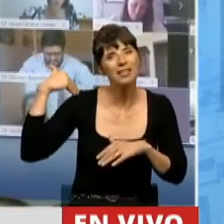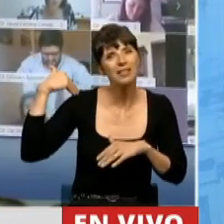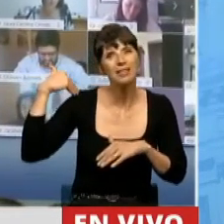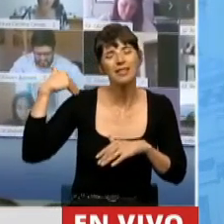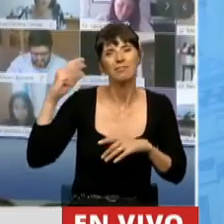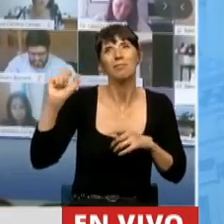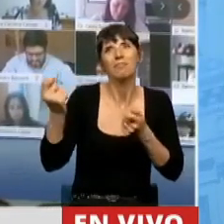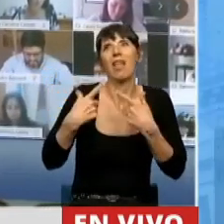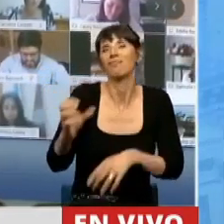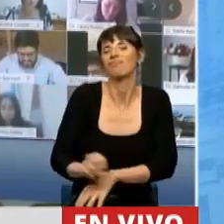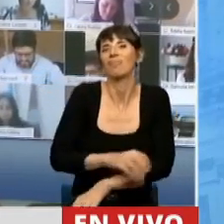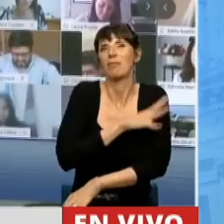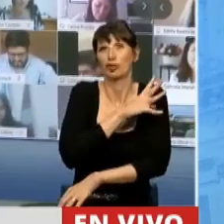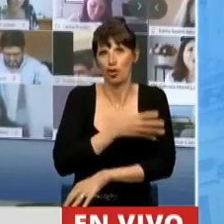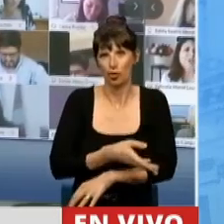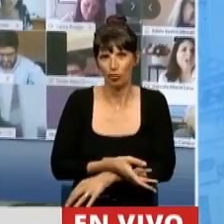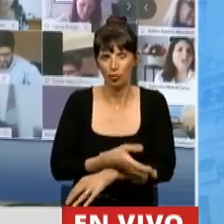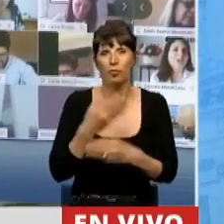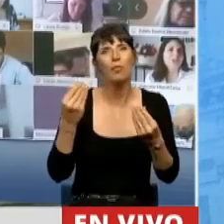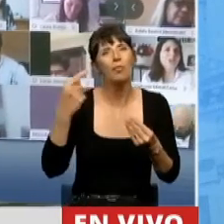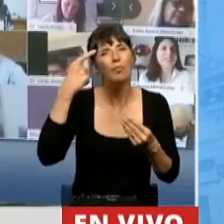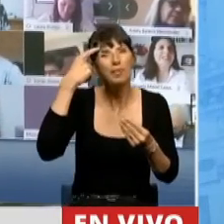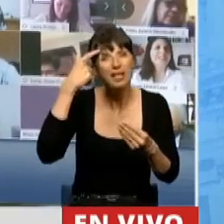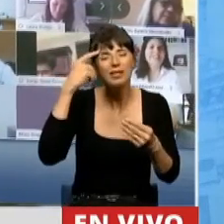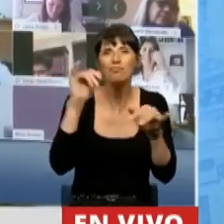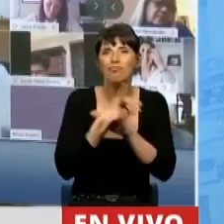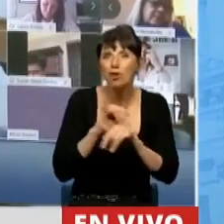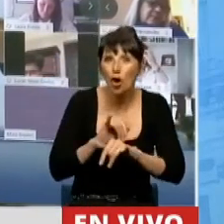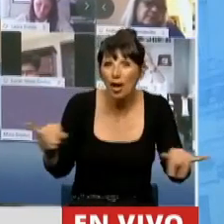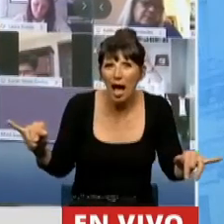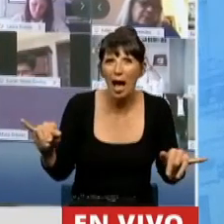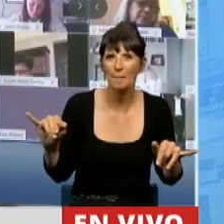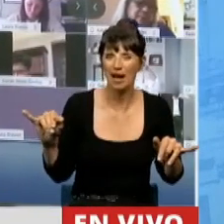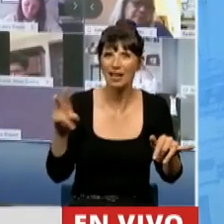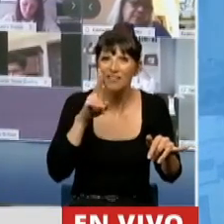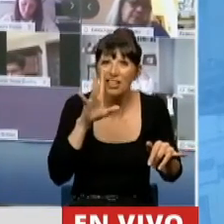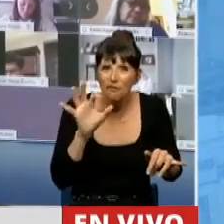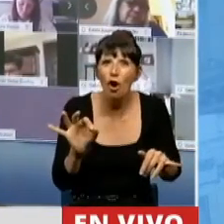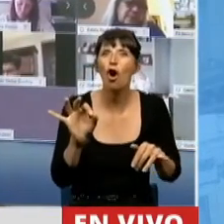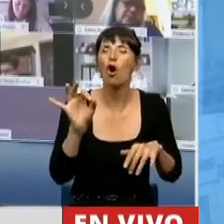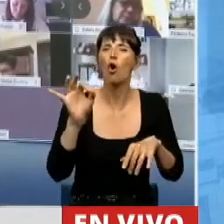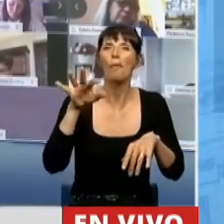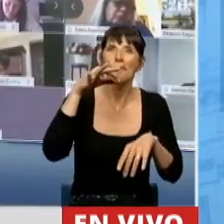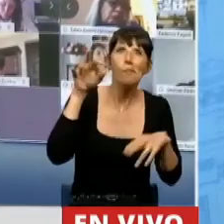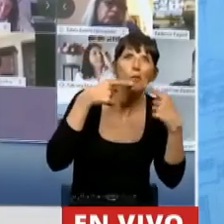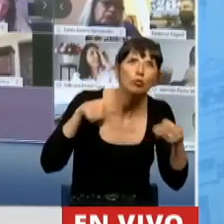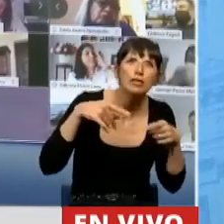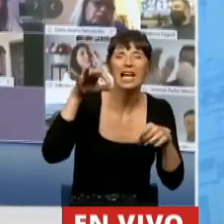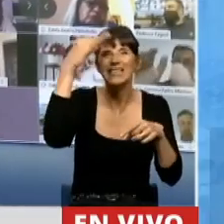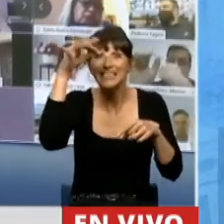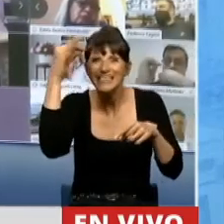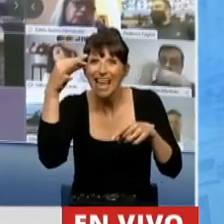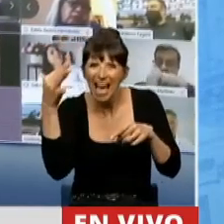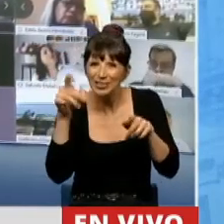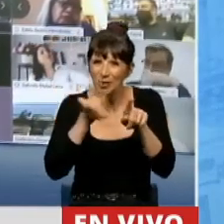y nos emociona. Porque pensar en esos programas en vivo, pensar en esa música, teatro o esa verdadera